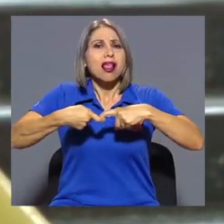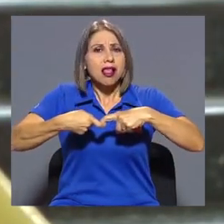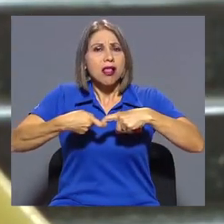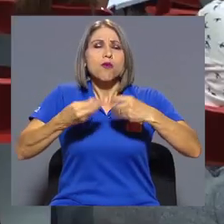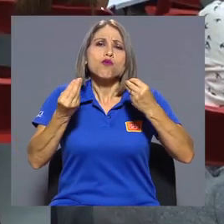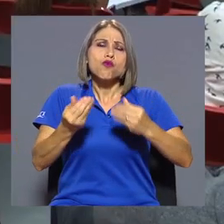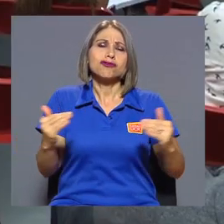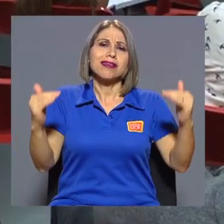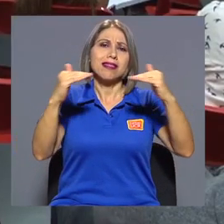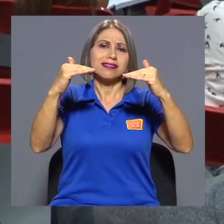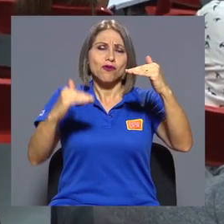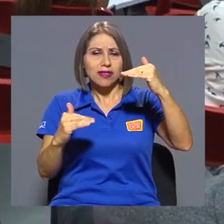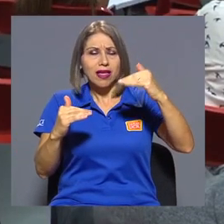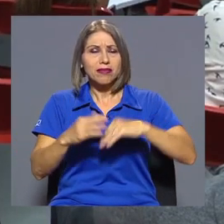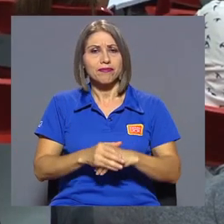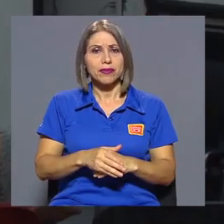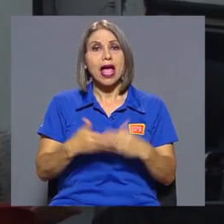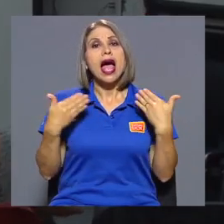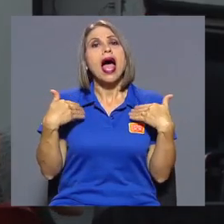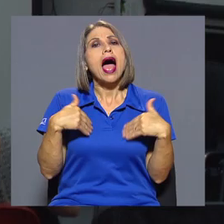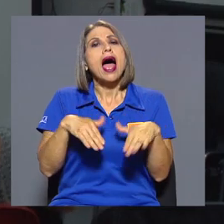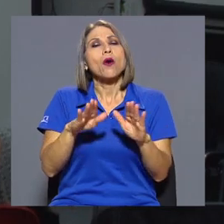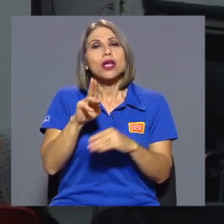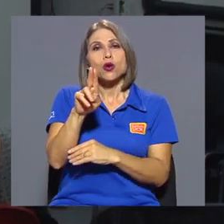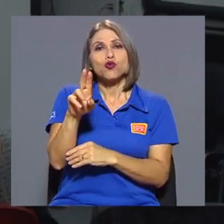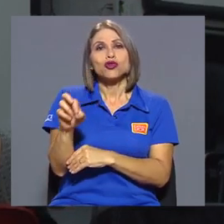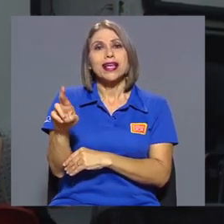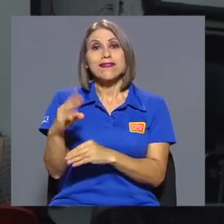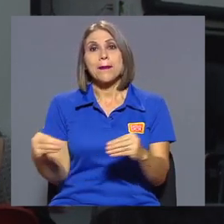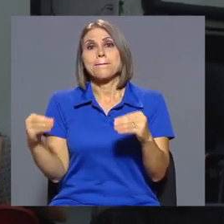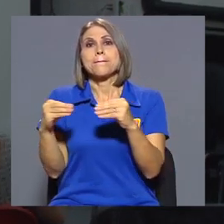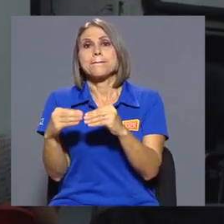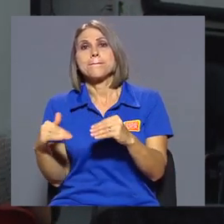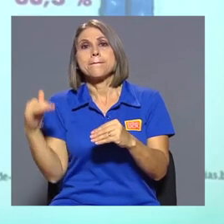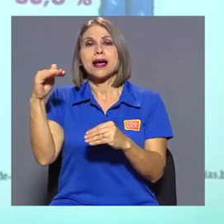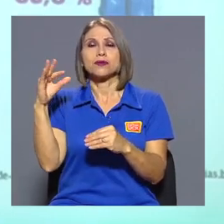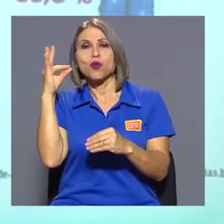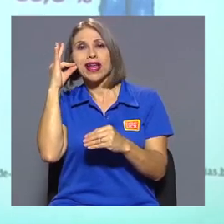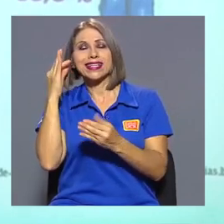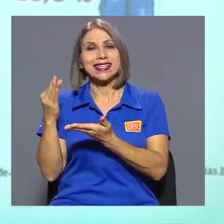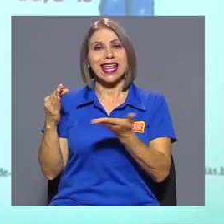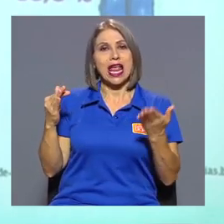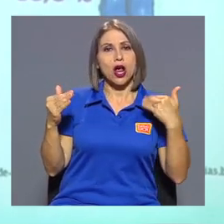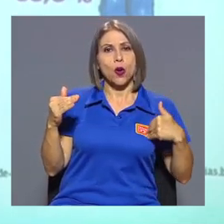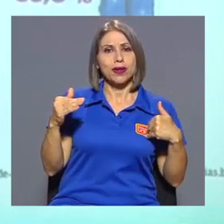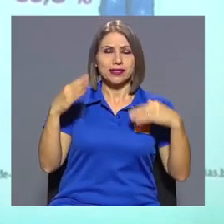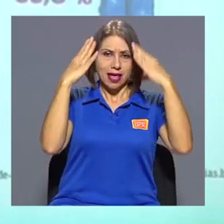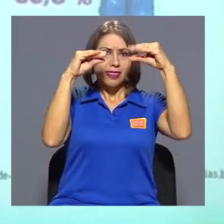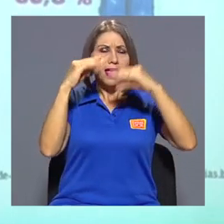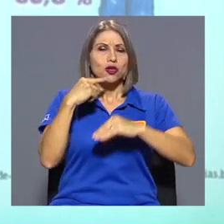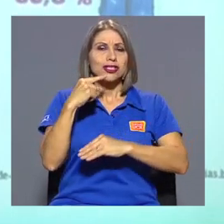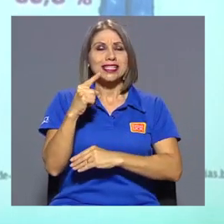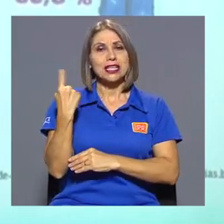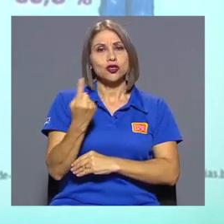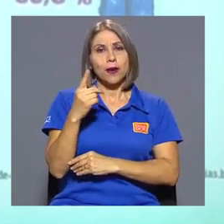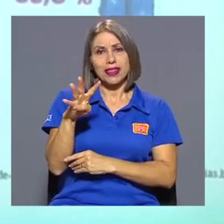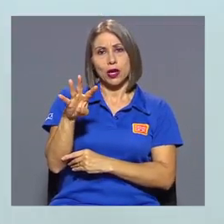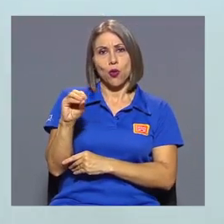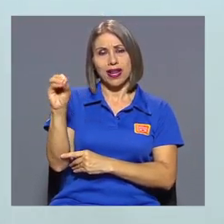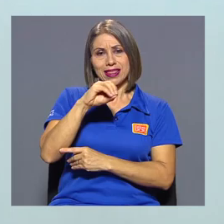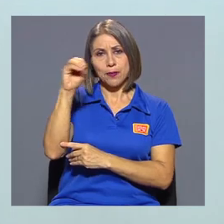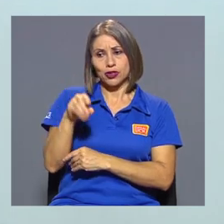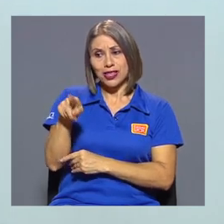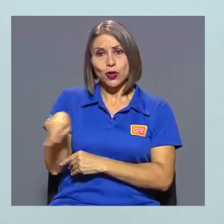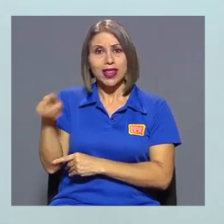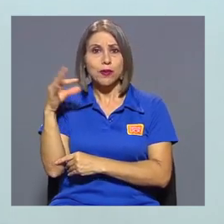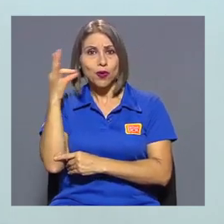hay mucha desigualdad. Aunque en la UCR hay más mujeres que hombres, los datos demuestran que sólo el 40% de ellas